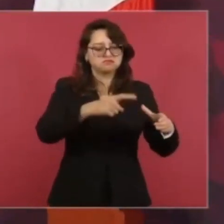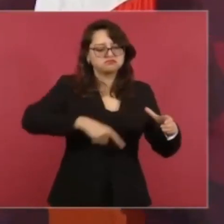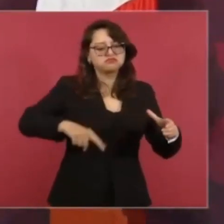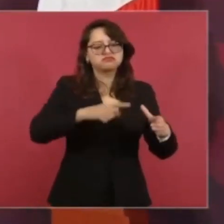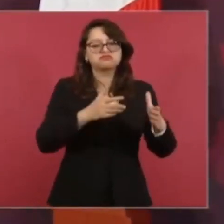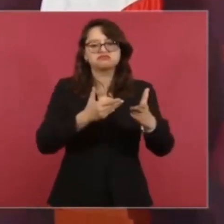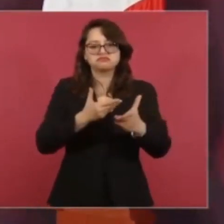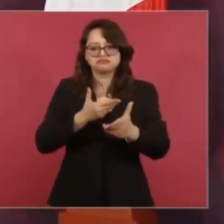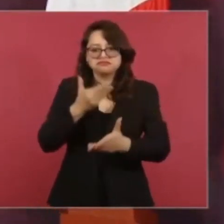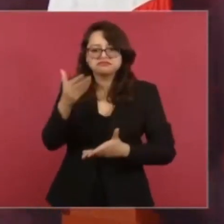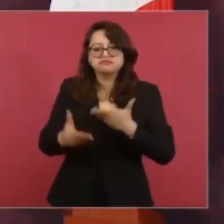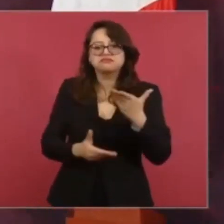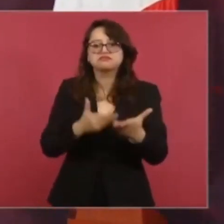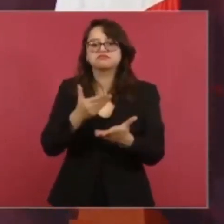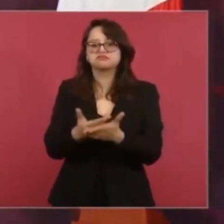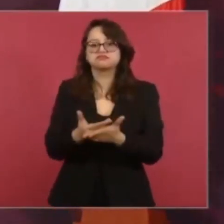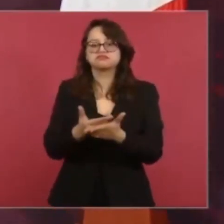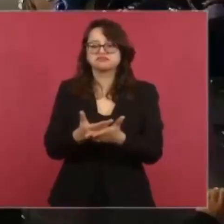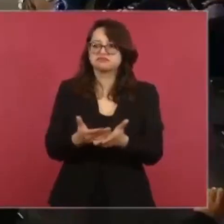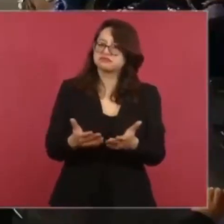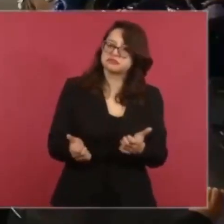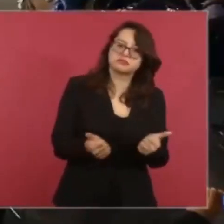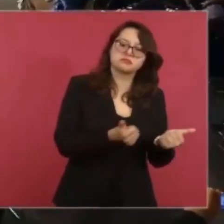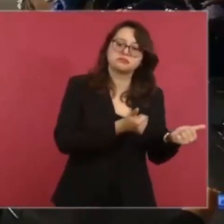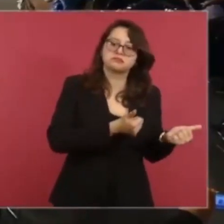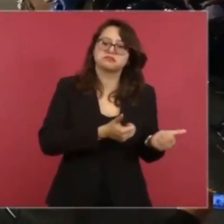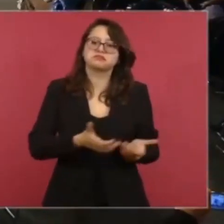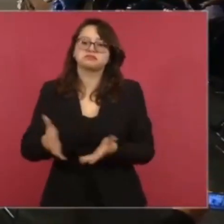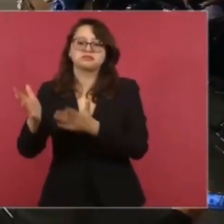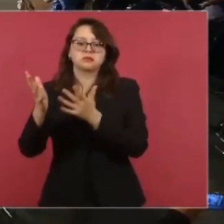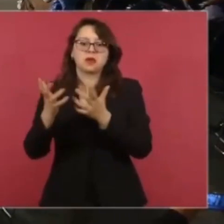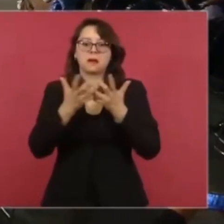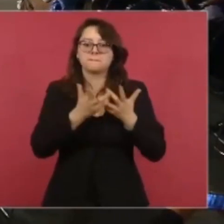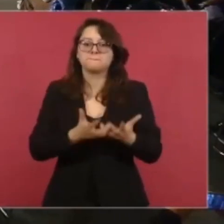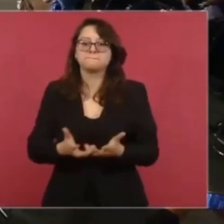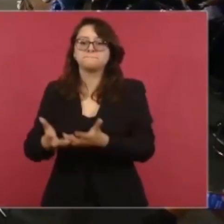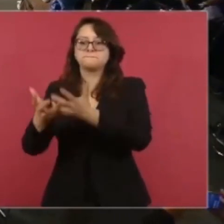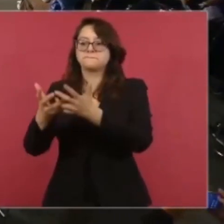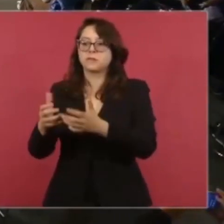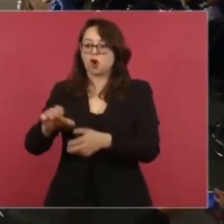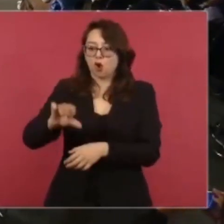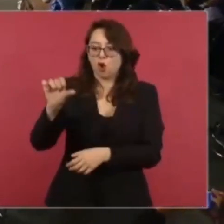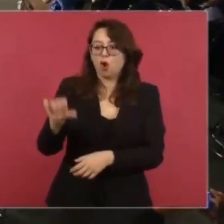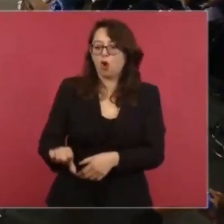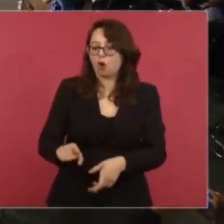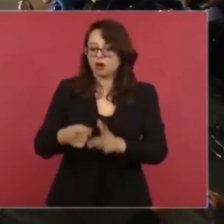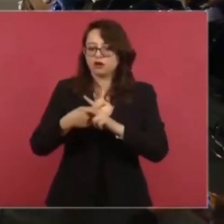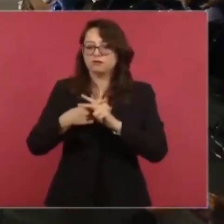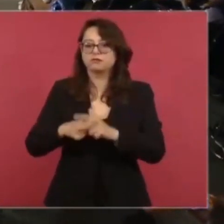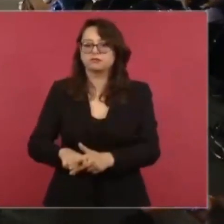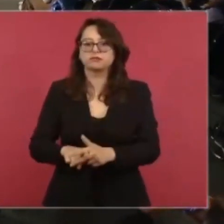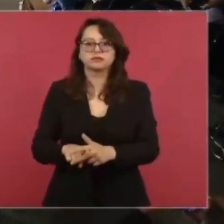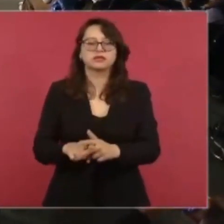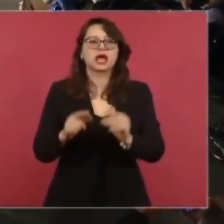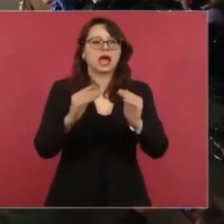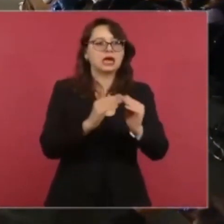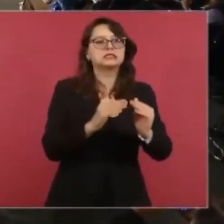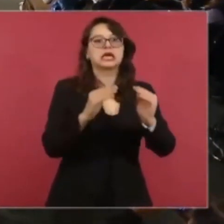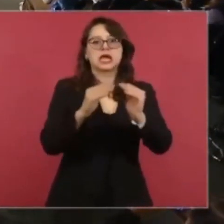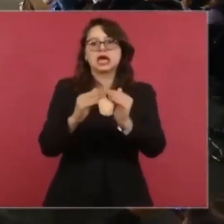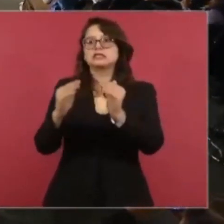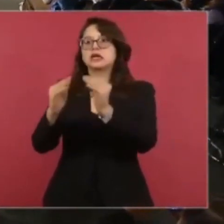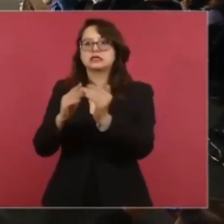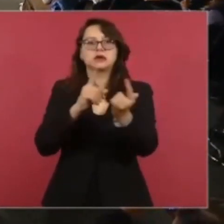para iniciar hoy mismo los censos